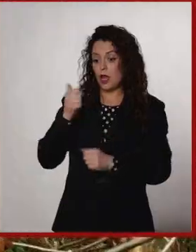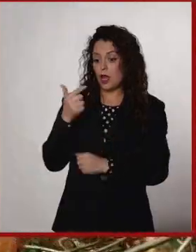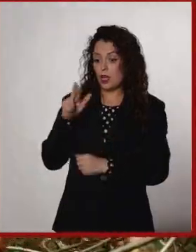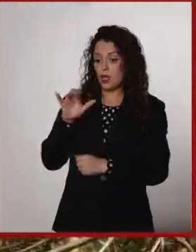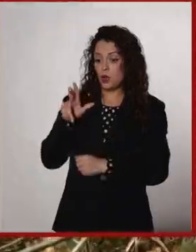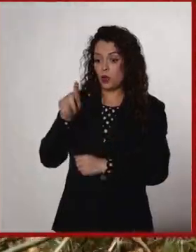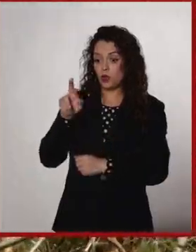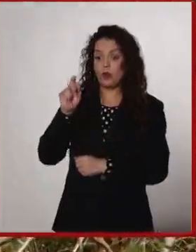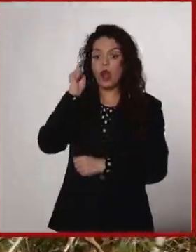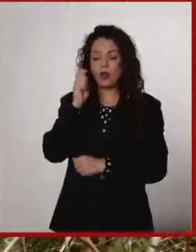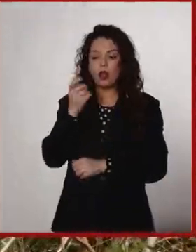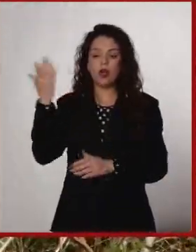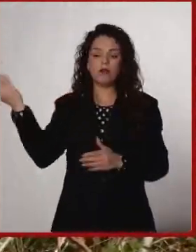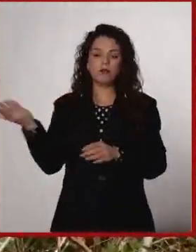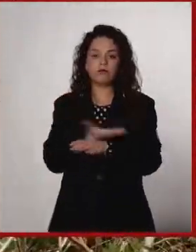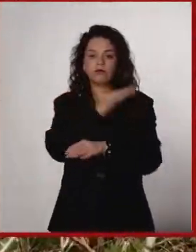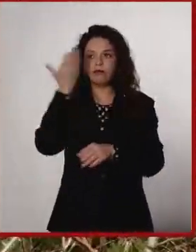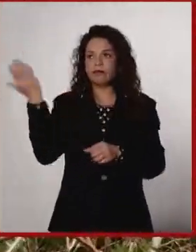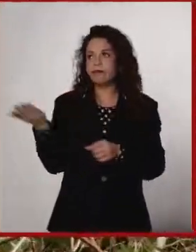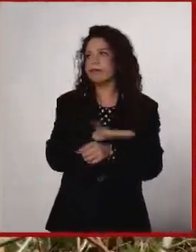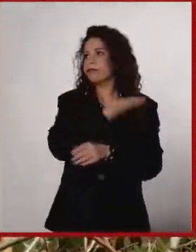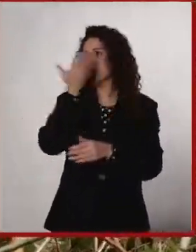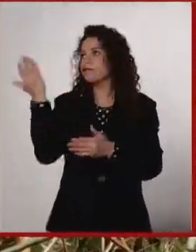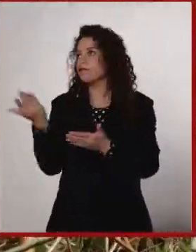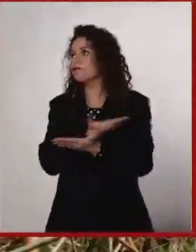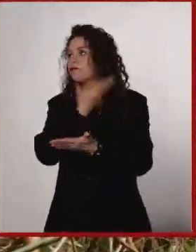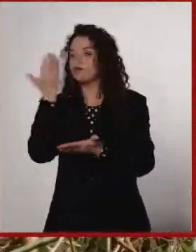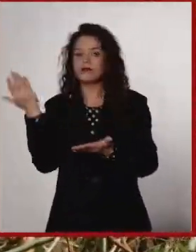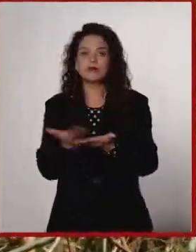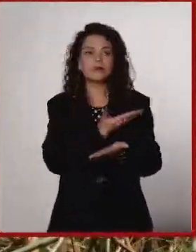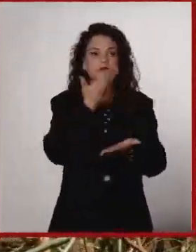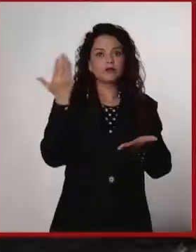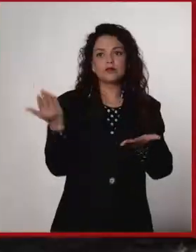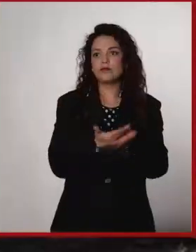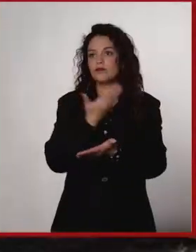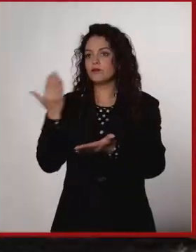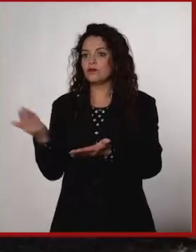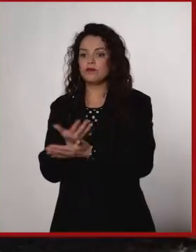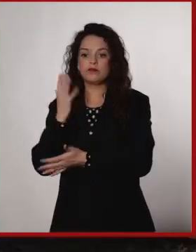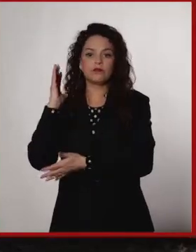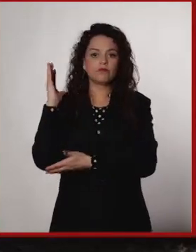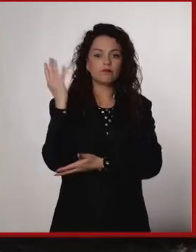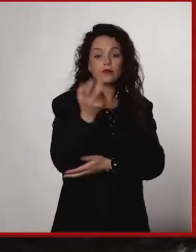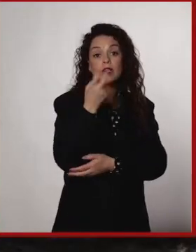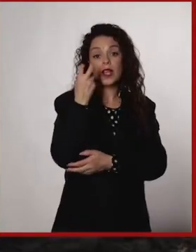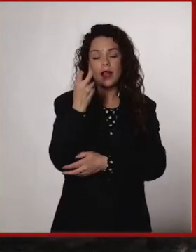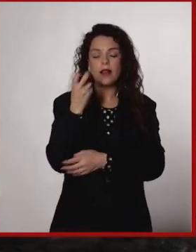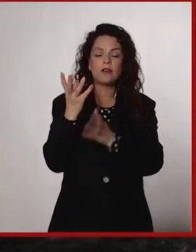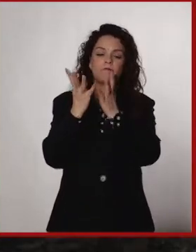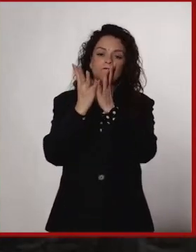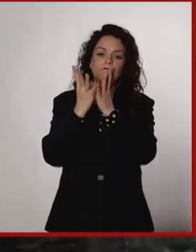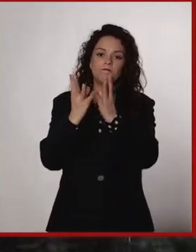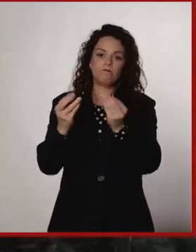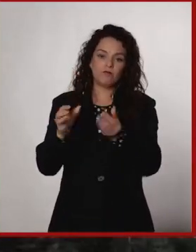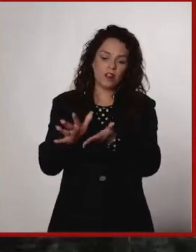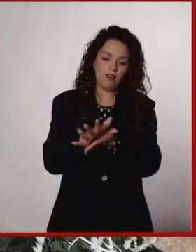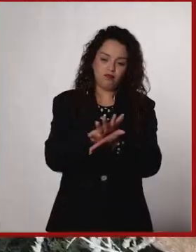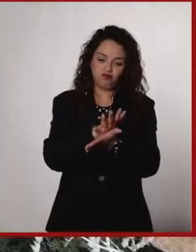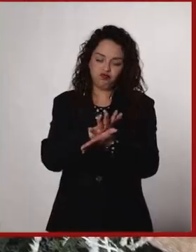implica talar, entonces vas destruyendo los ecosistemas